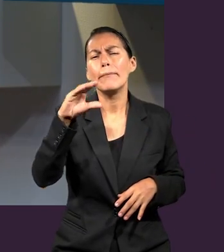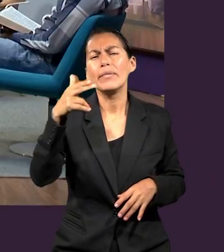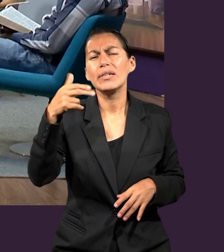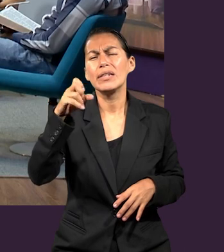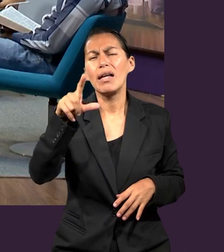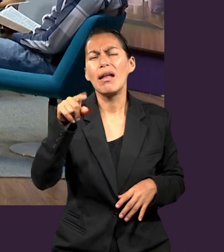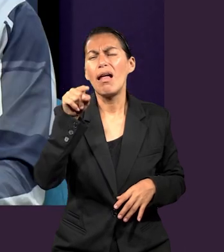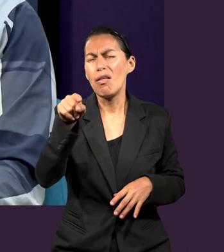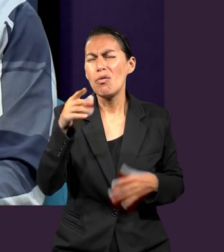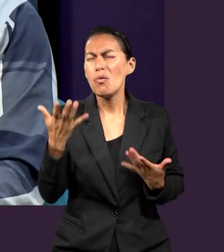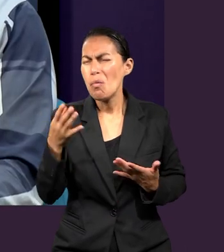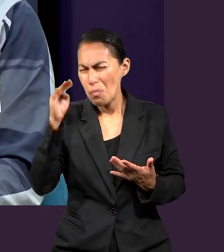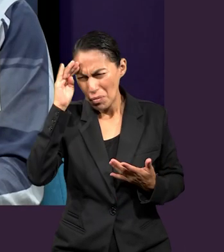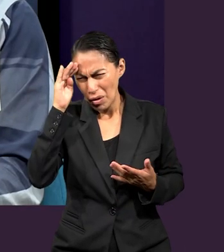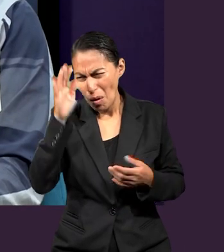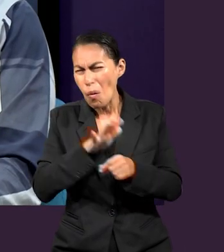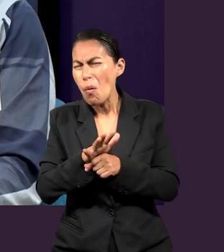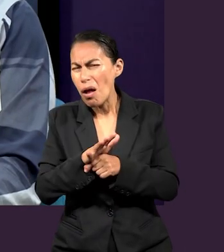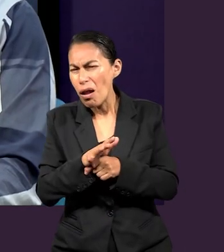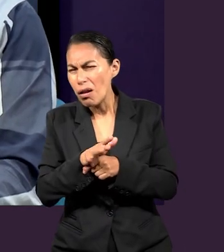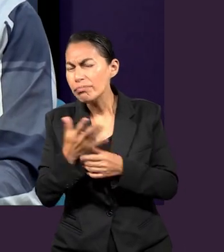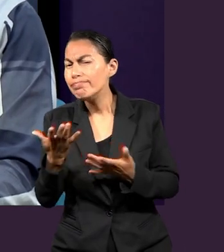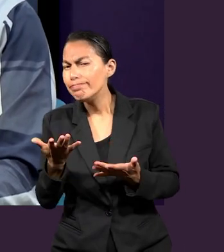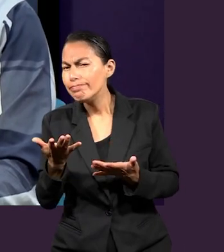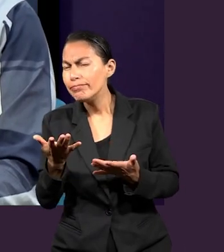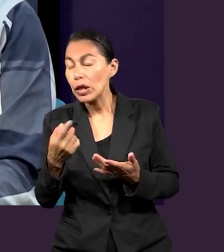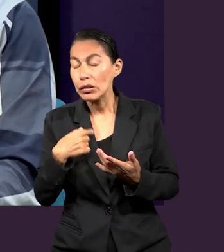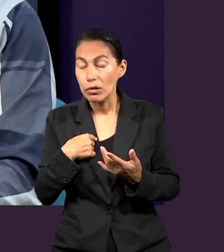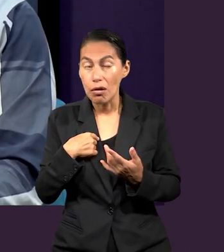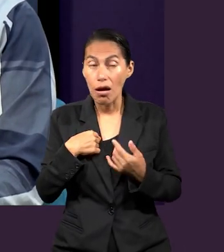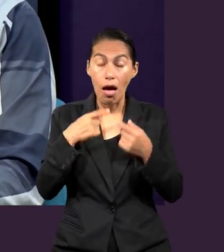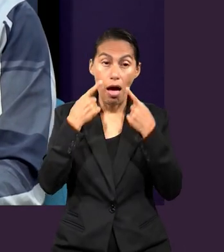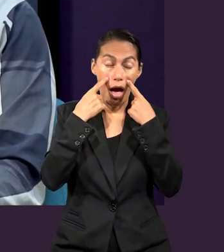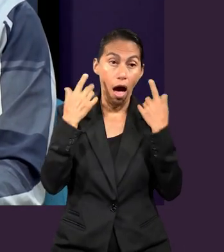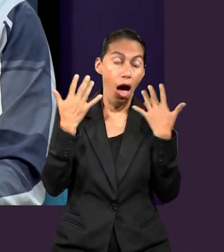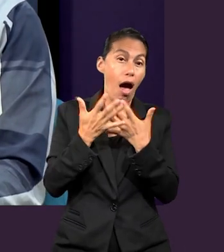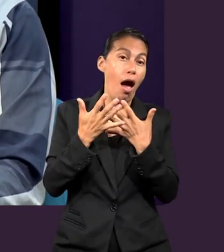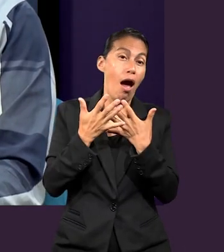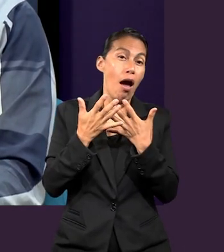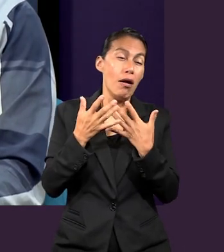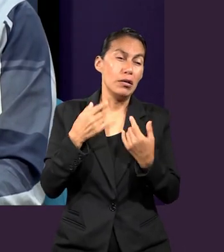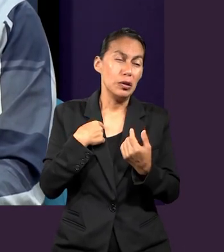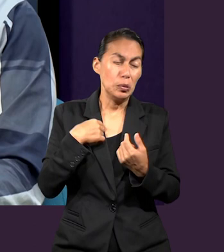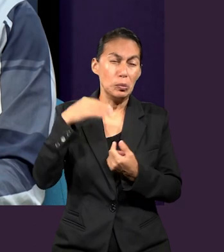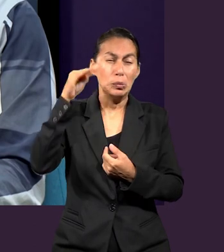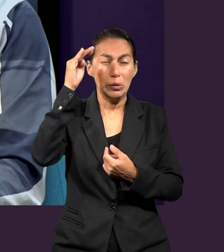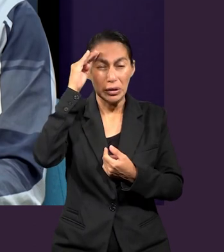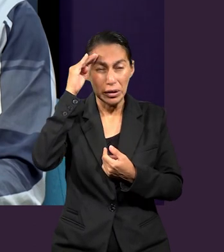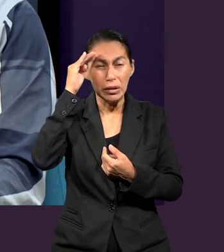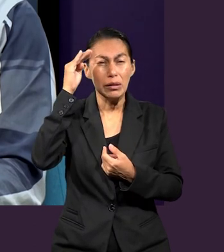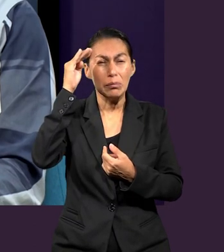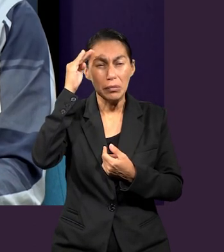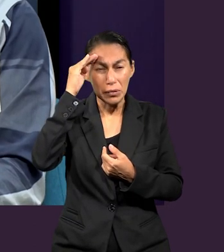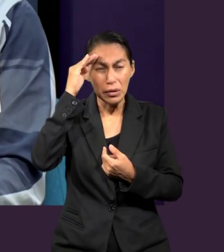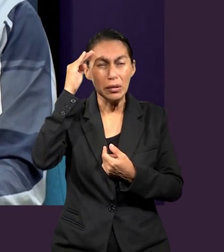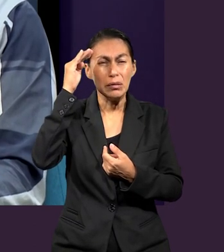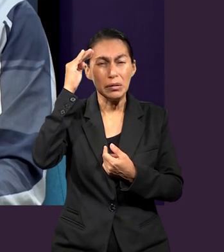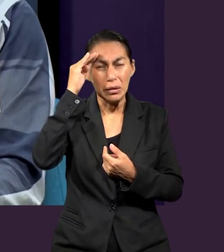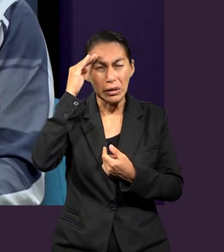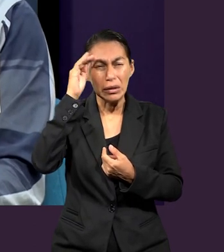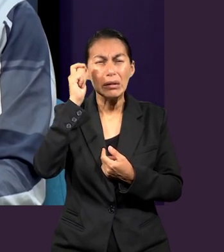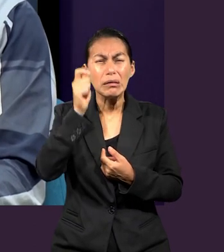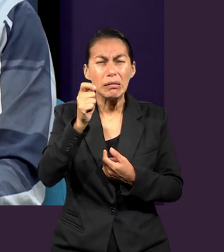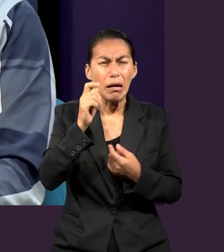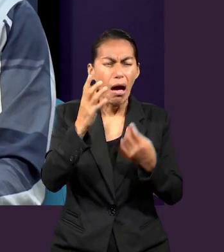esto? Yo creo que todo. sea, todo me llama la atención porque me puse a meditar, a pensar o qué estar